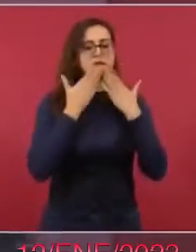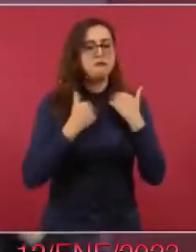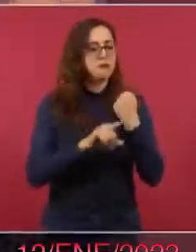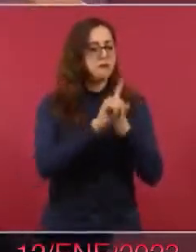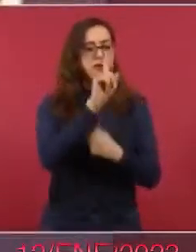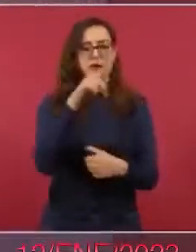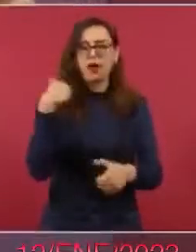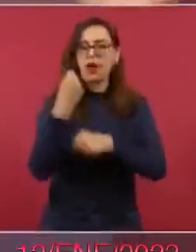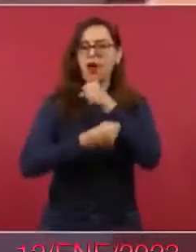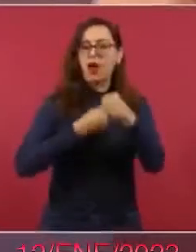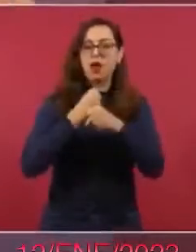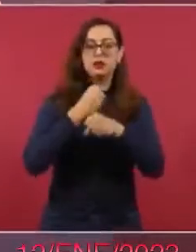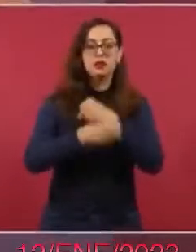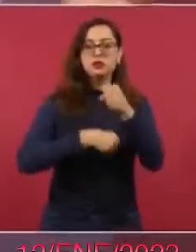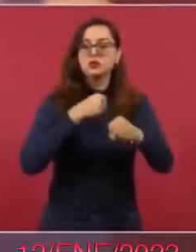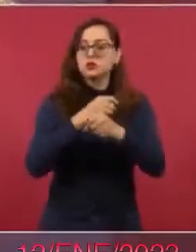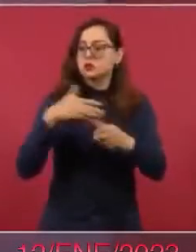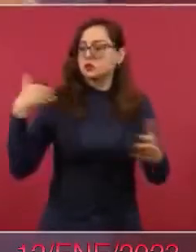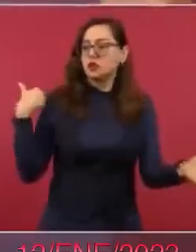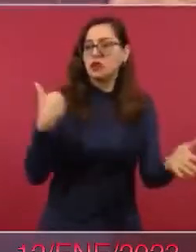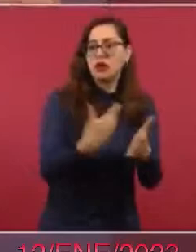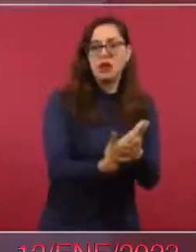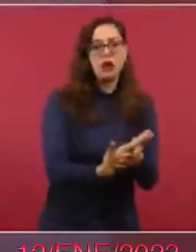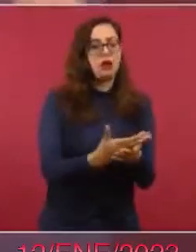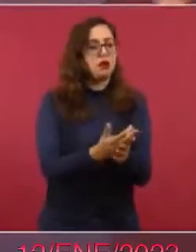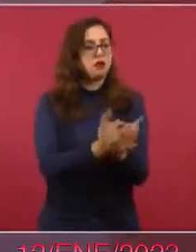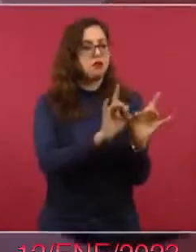como se veía la corrupción normal